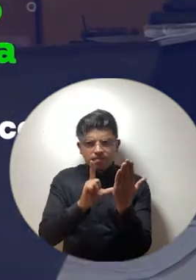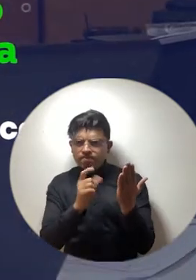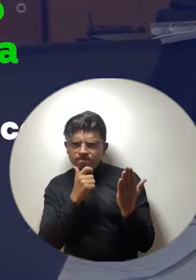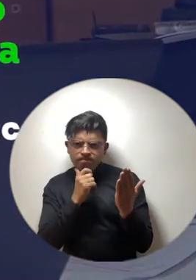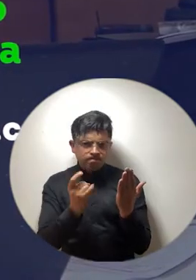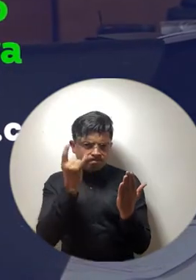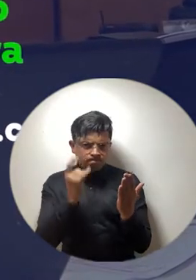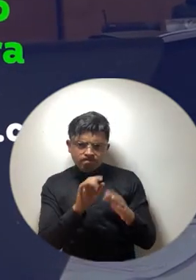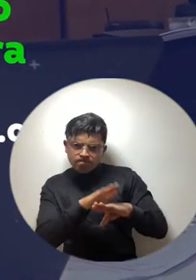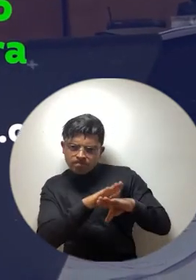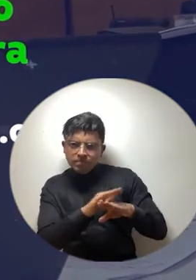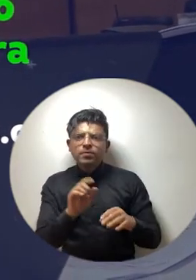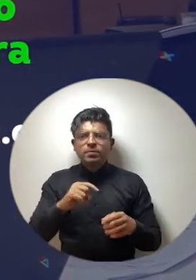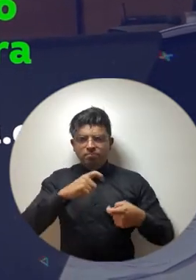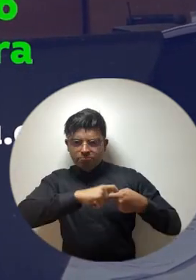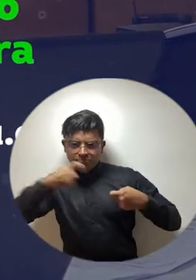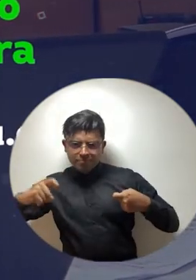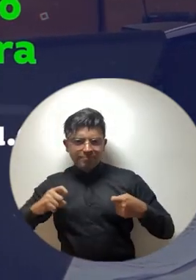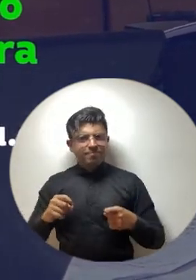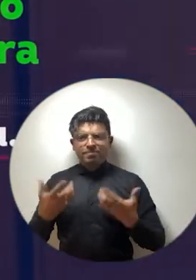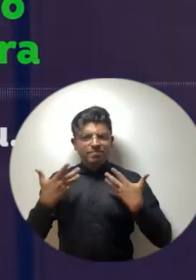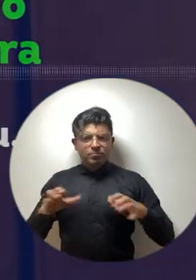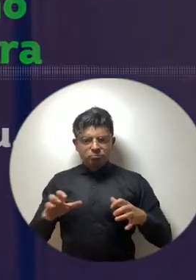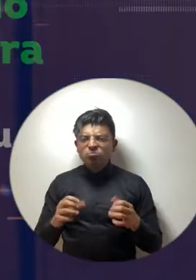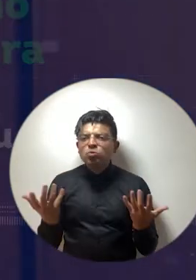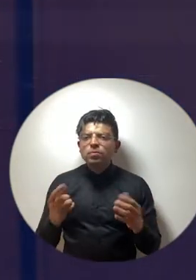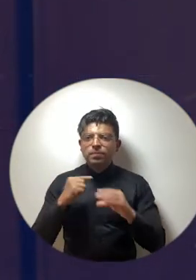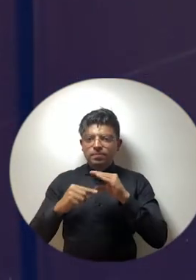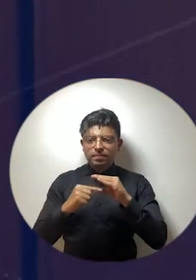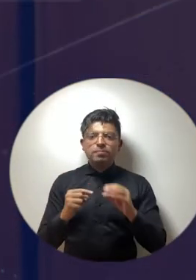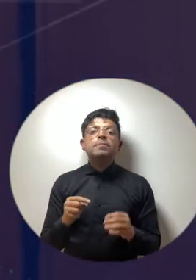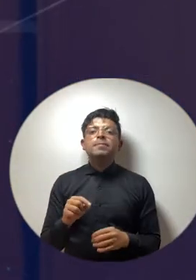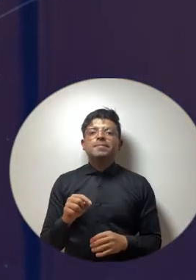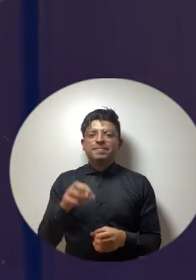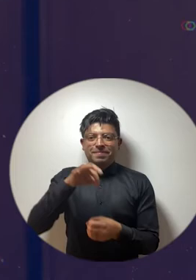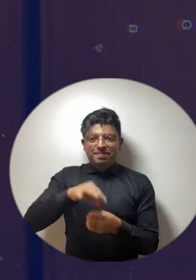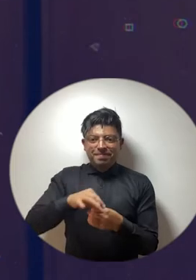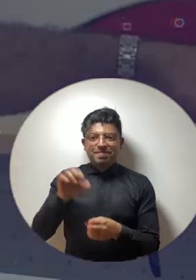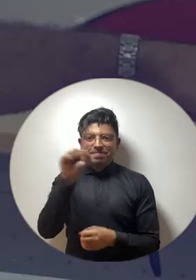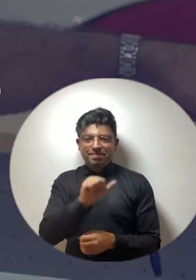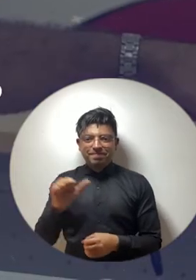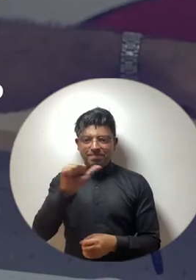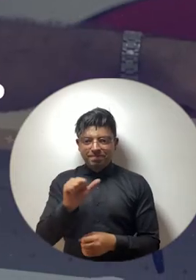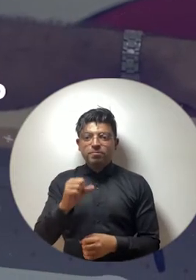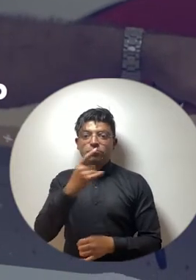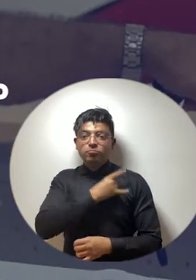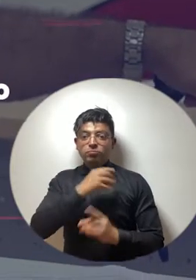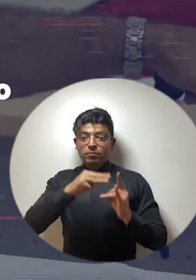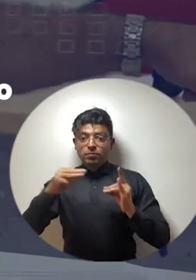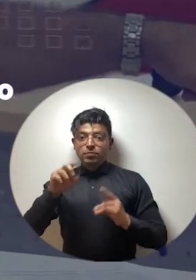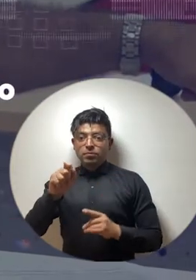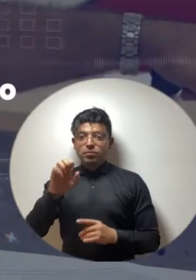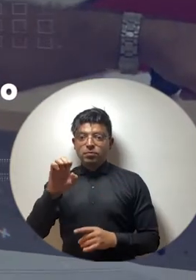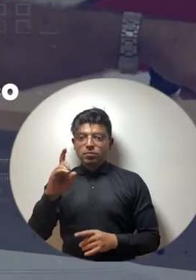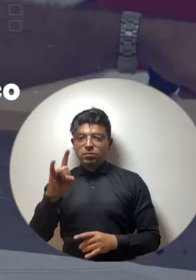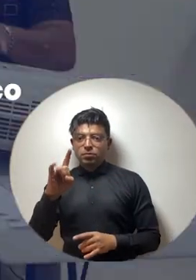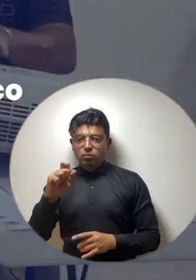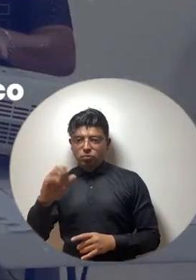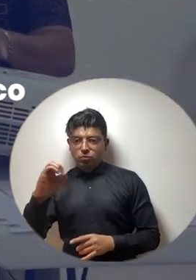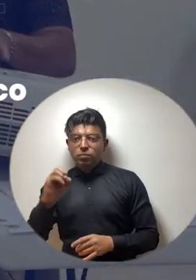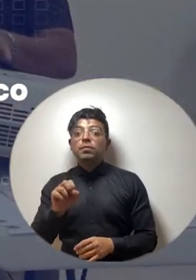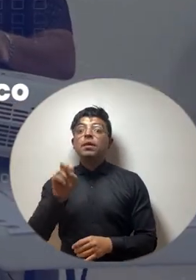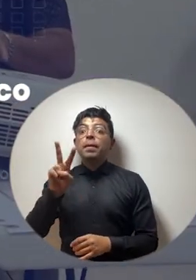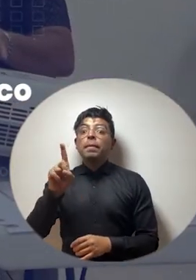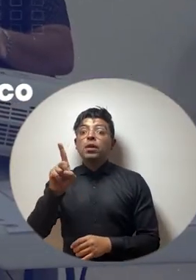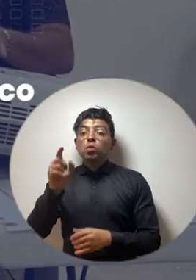electrónico elecciones arroba unimazdalena.edu.co y hasta el 21 de octubre se recibirán observaciones y solicitudes de ajustes